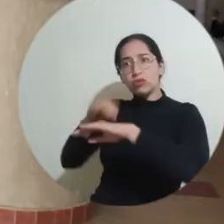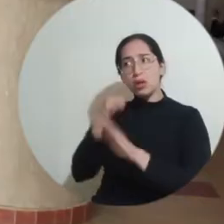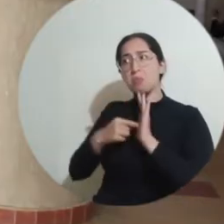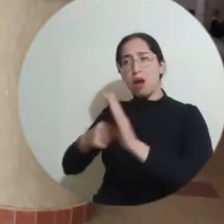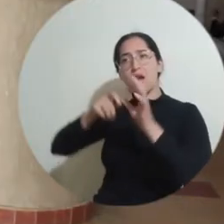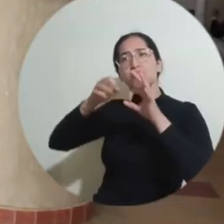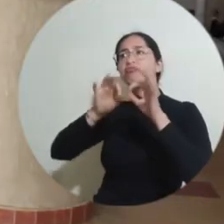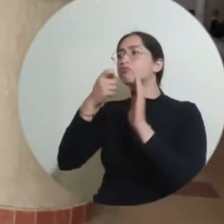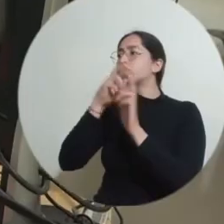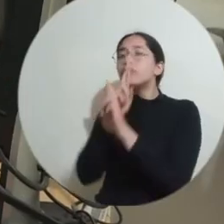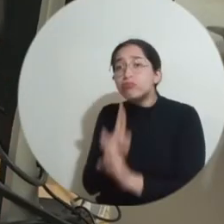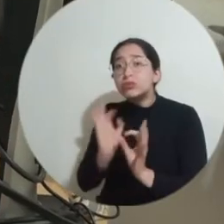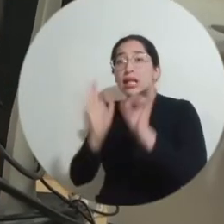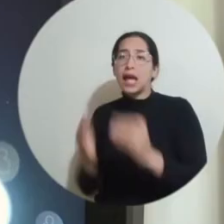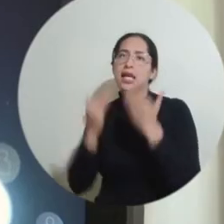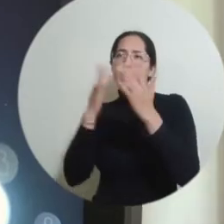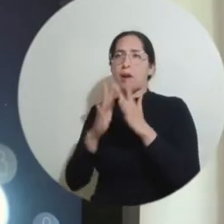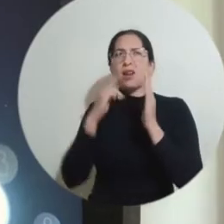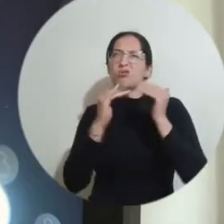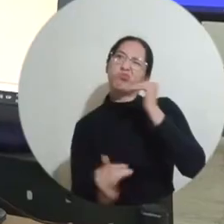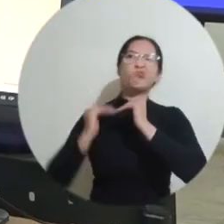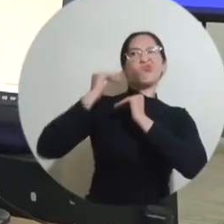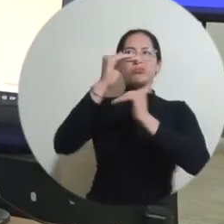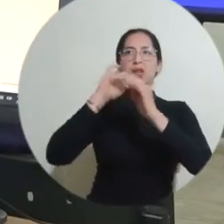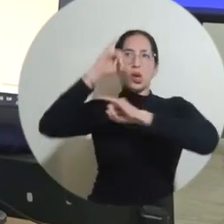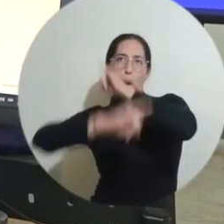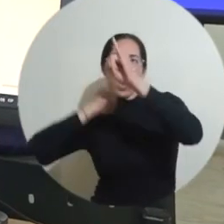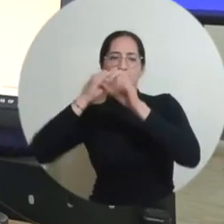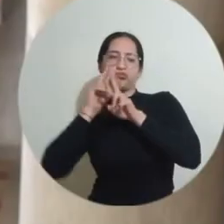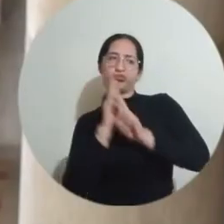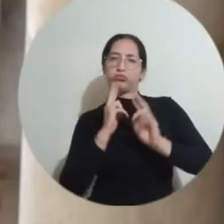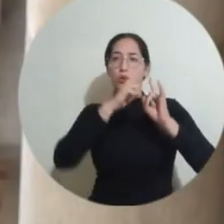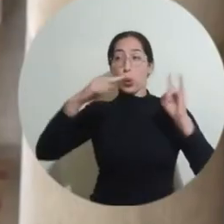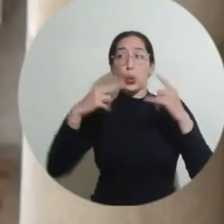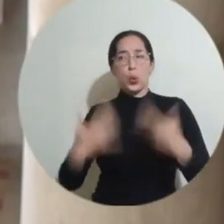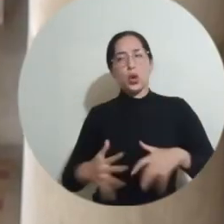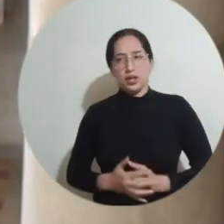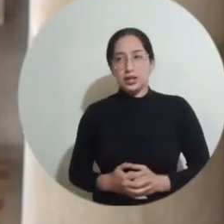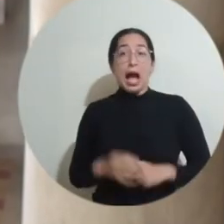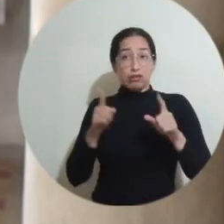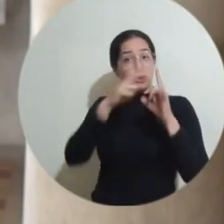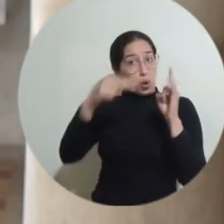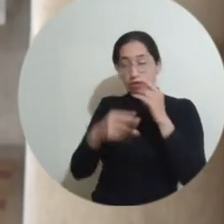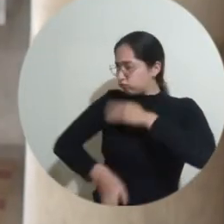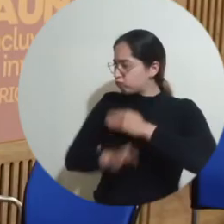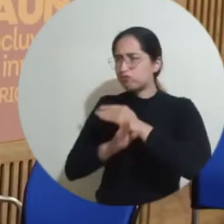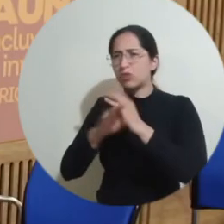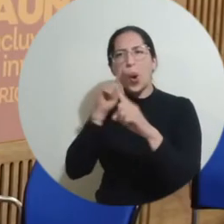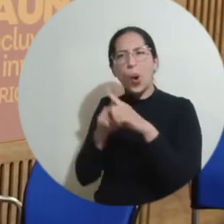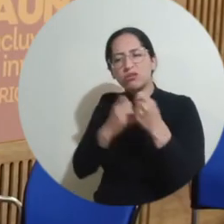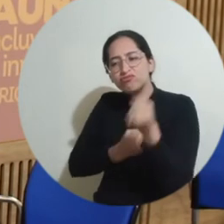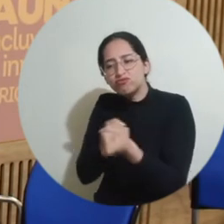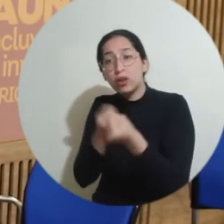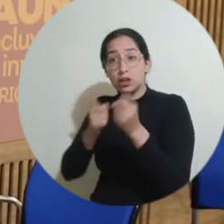y va a ser un proceso muy interesante porque ya va a presentar lo que la universidad ha hecho y lo que quiere seguir haciendo ante unos estándares internacionales. Sé